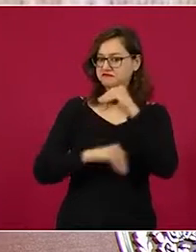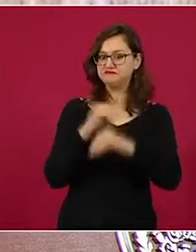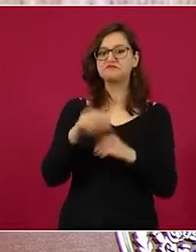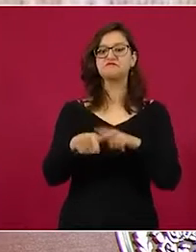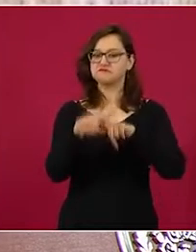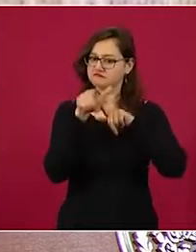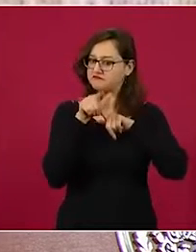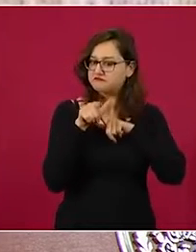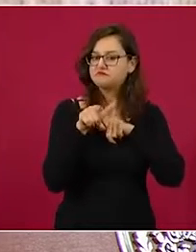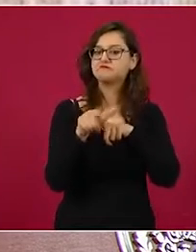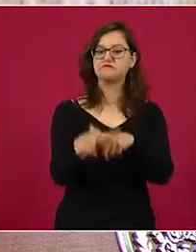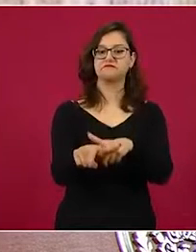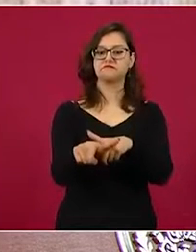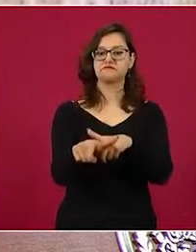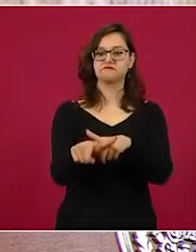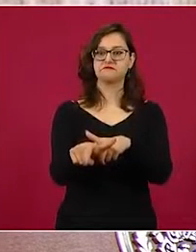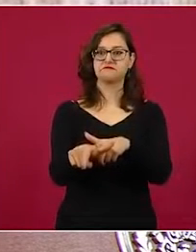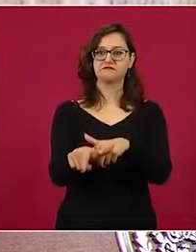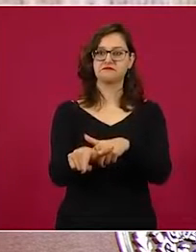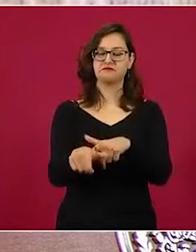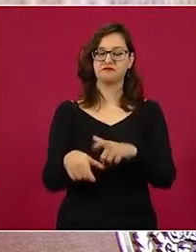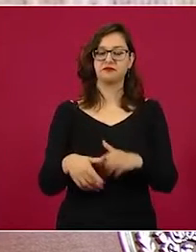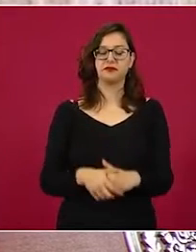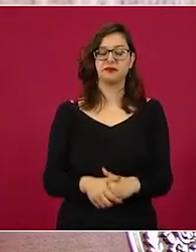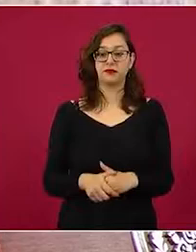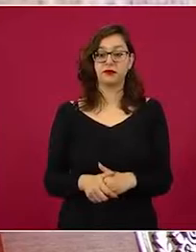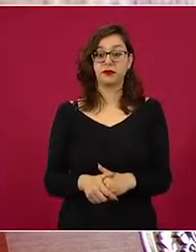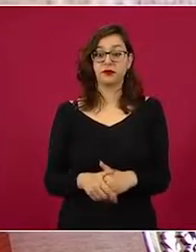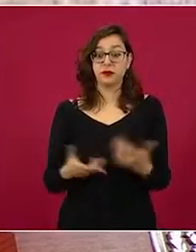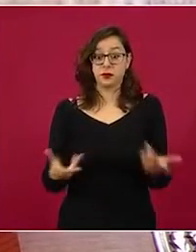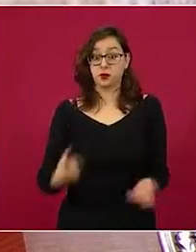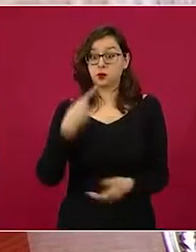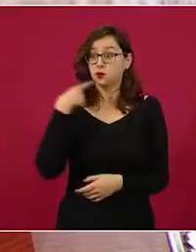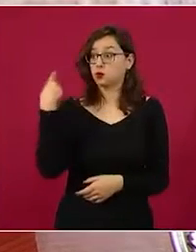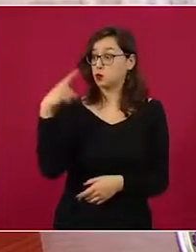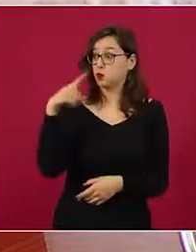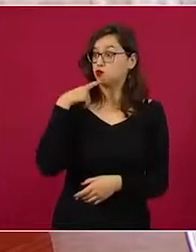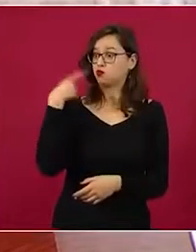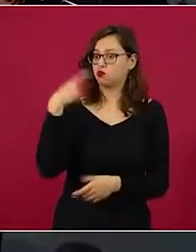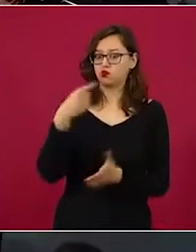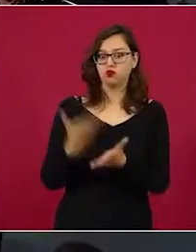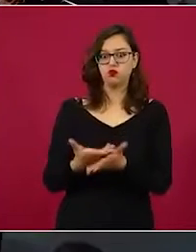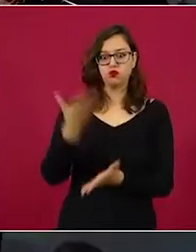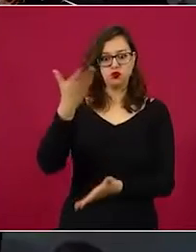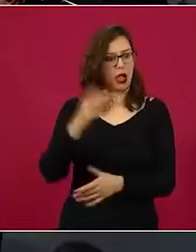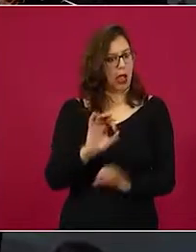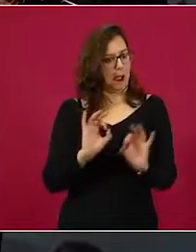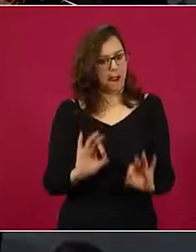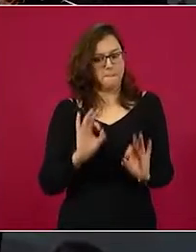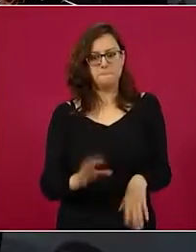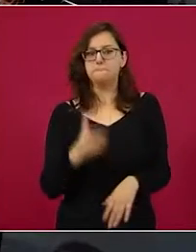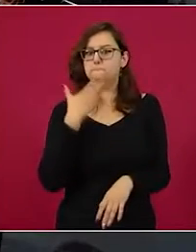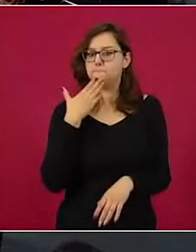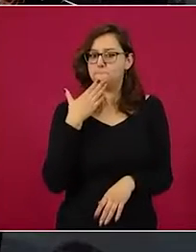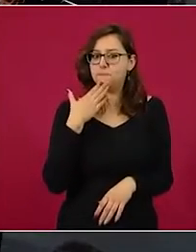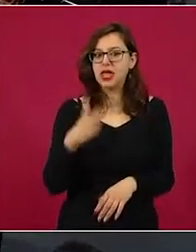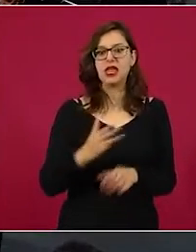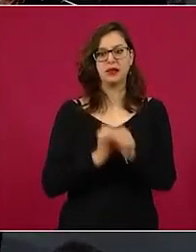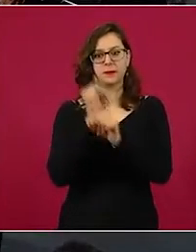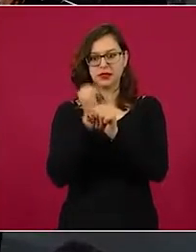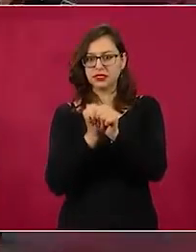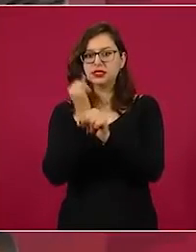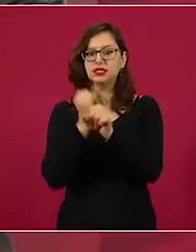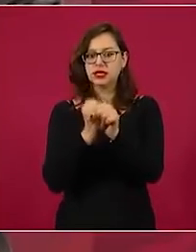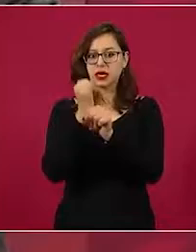Y si van a presentar denuncias, que se les dé curso en contra